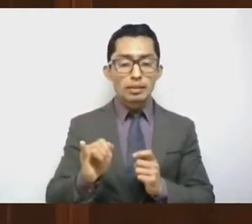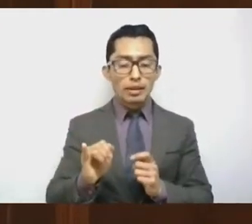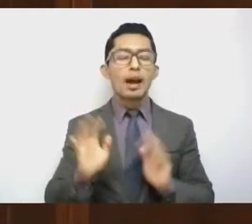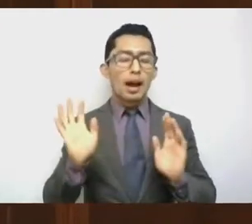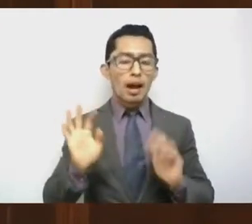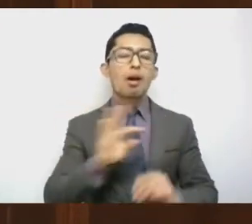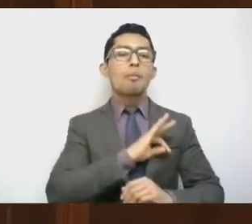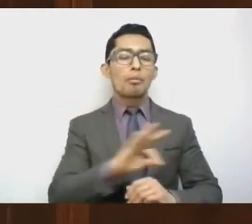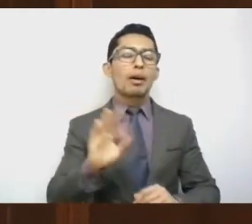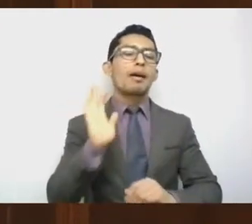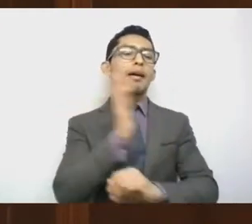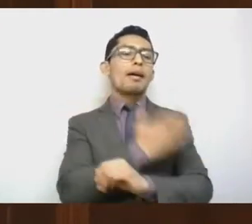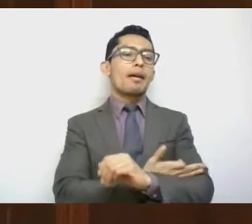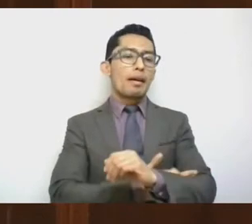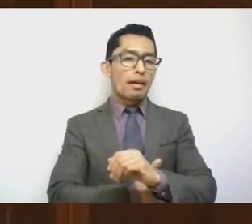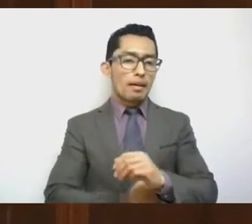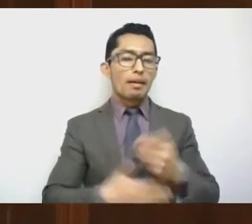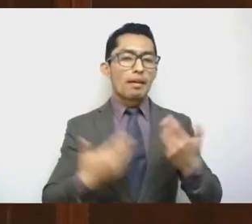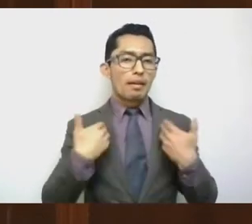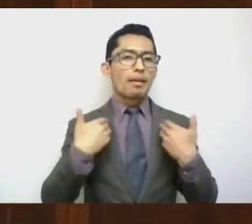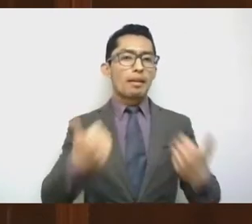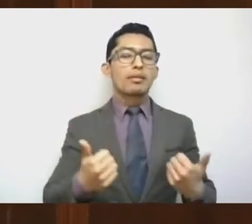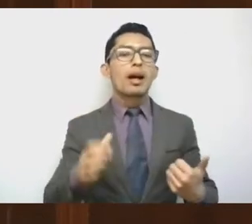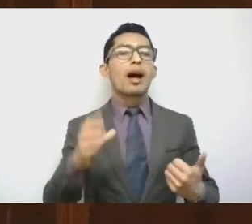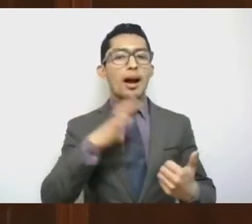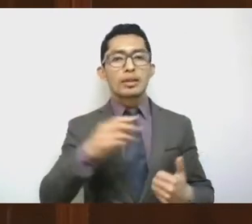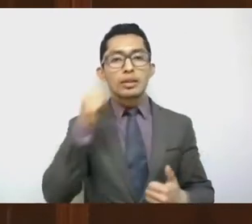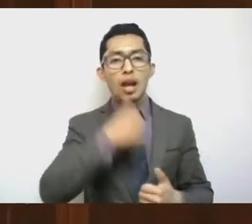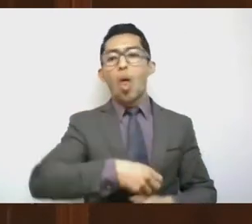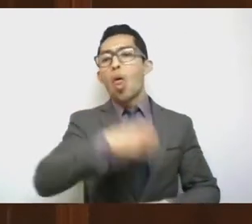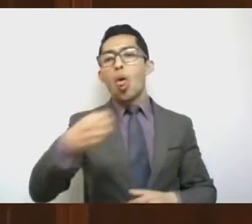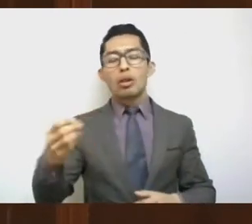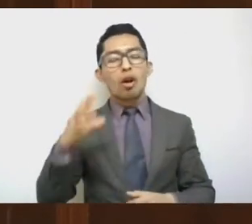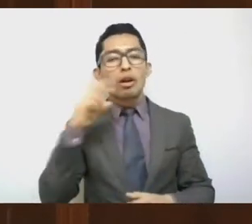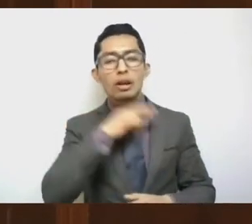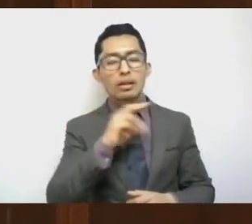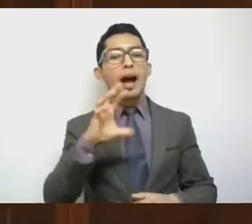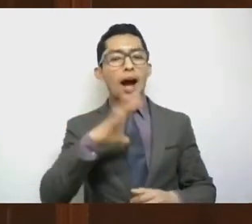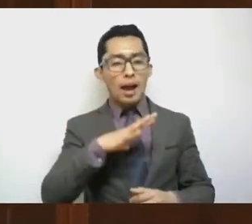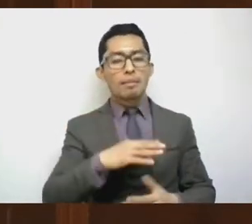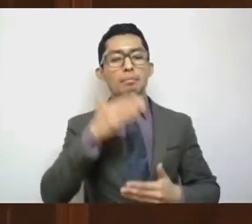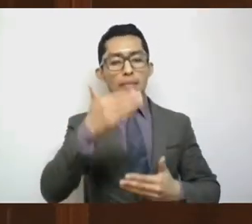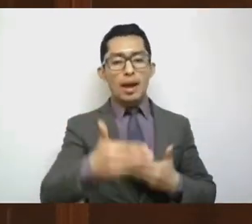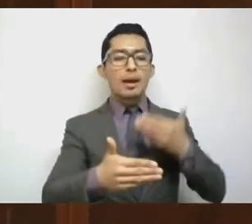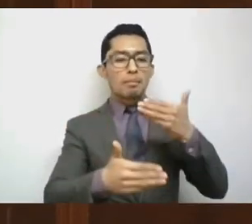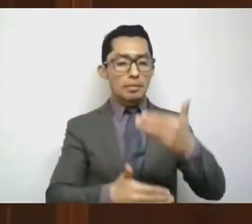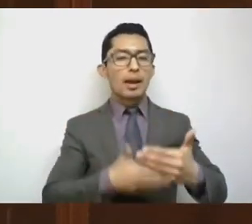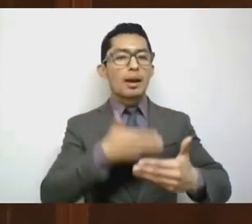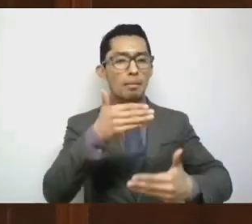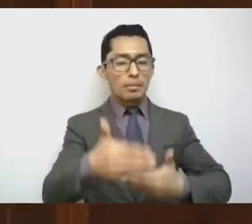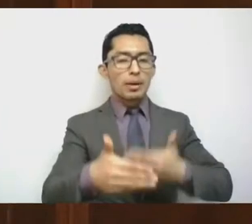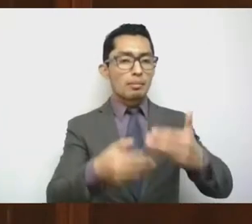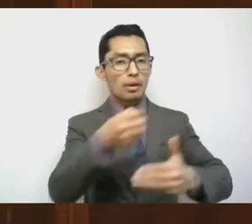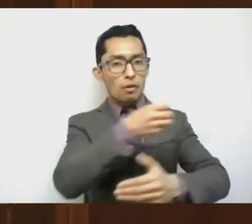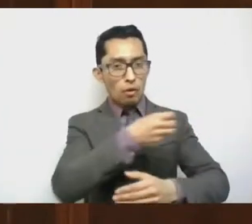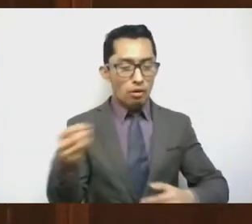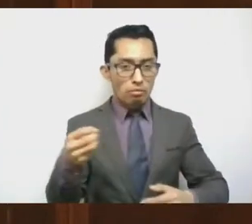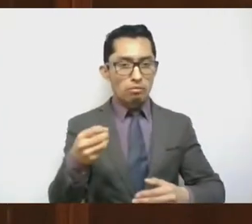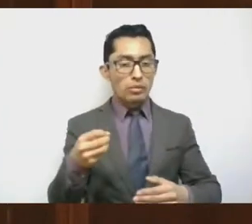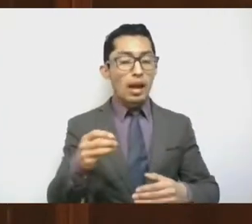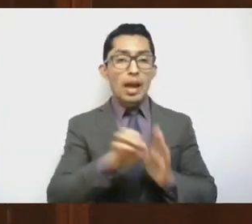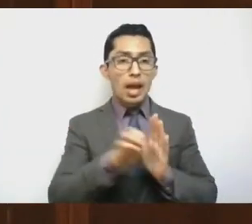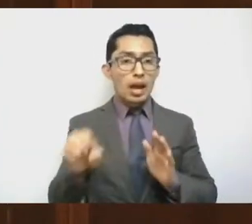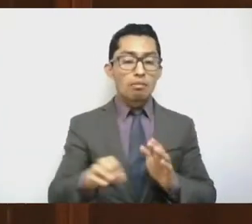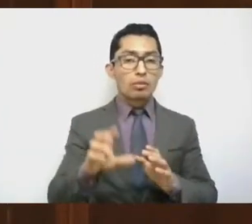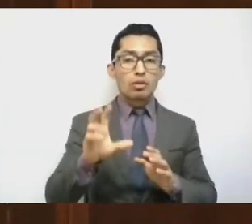reitero, que todo tiene un proceso y si no hemos concluido, porque ese